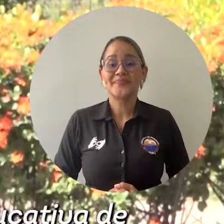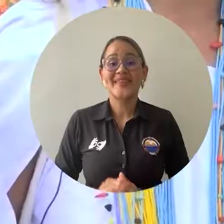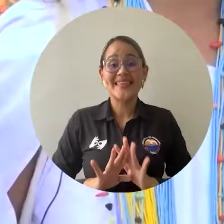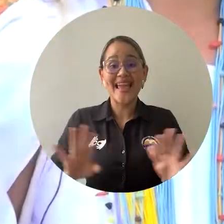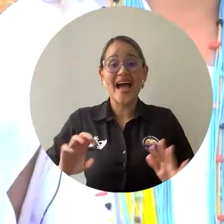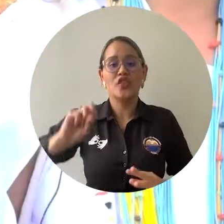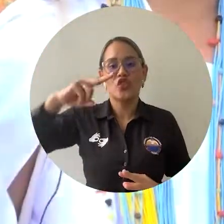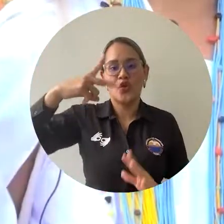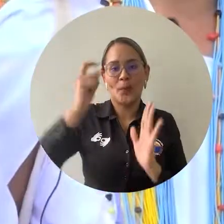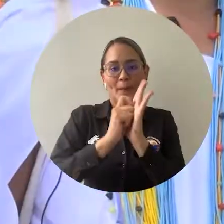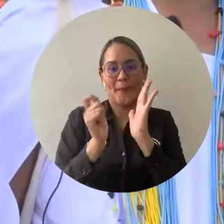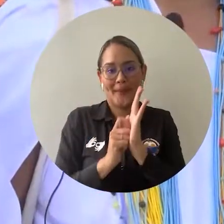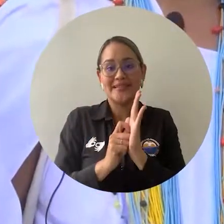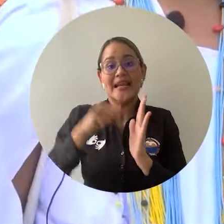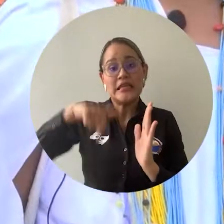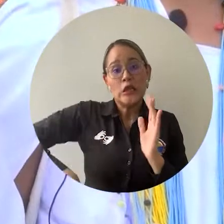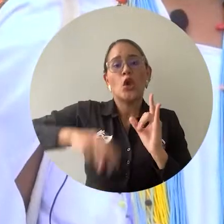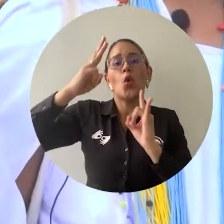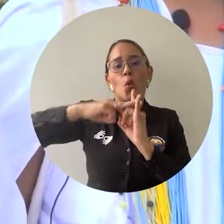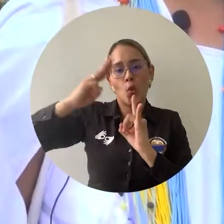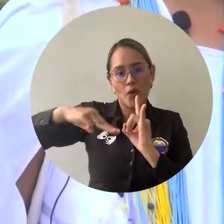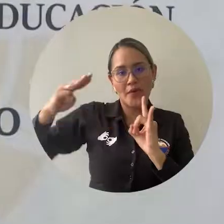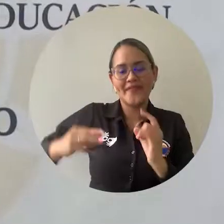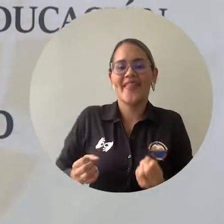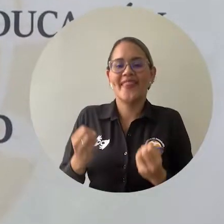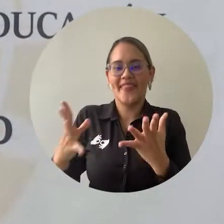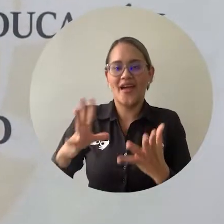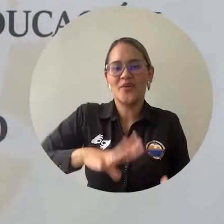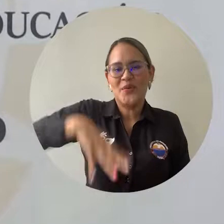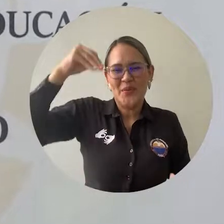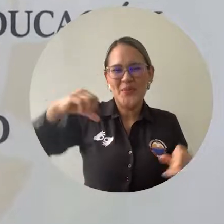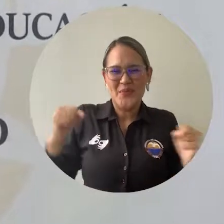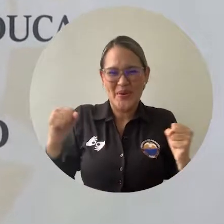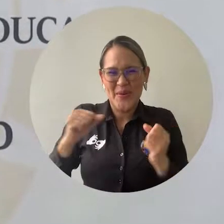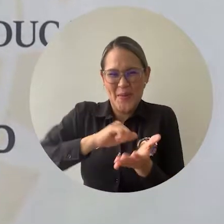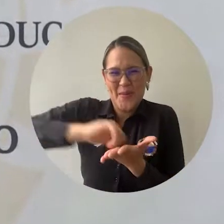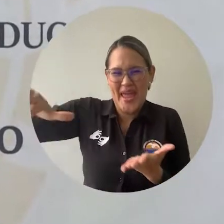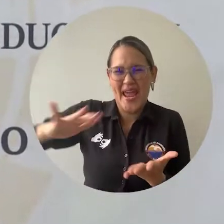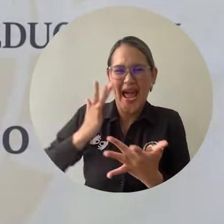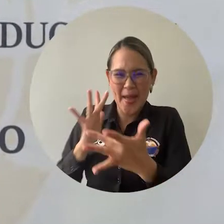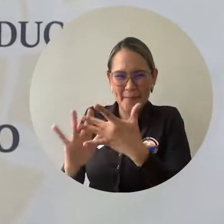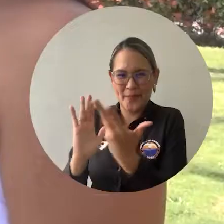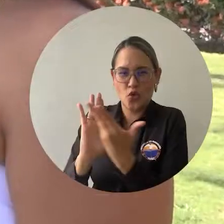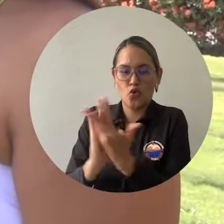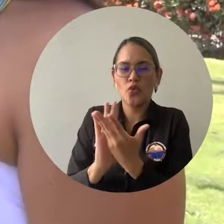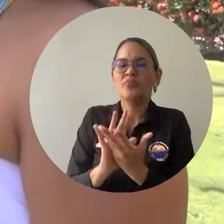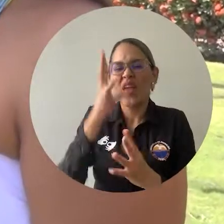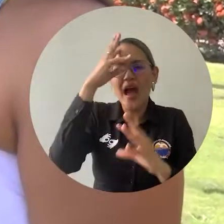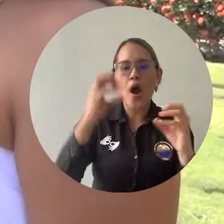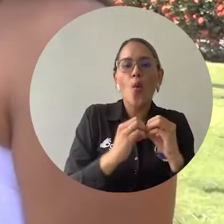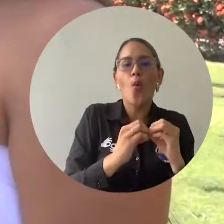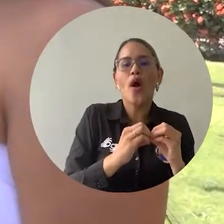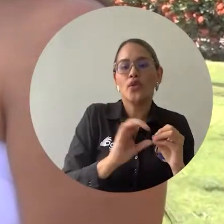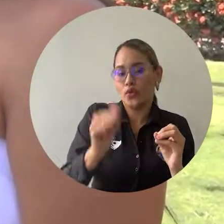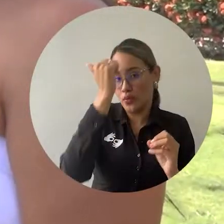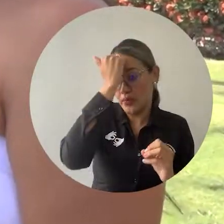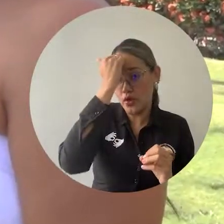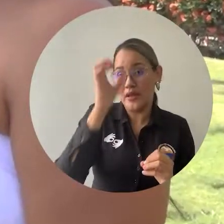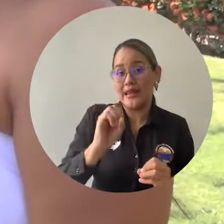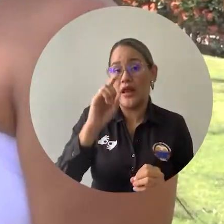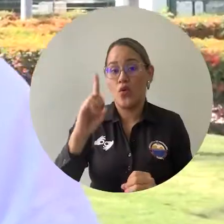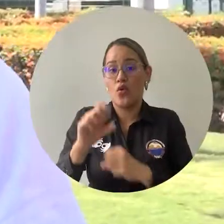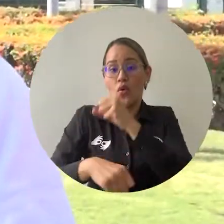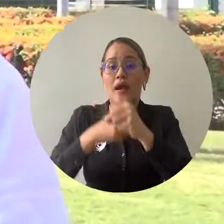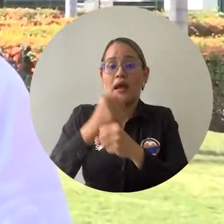Es la segunda ocasión que la Alma Mater entrega la beca Sierra Nevada, creada a través del Acuerdo Superior Número 1